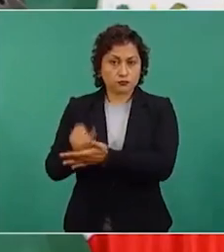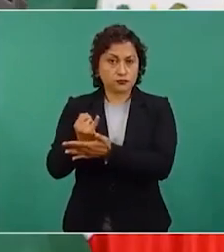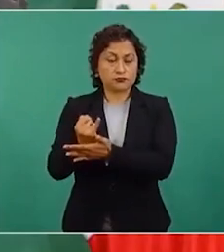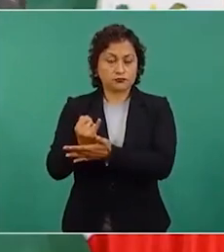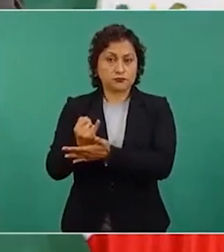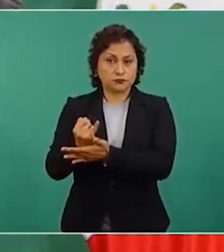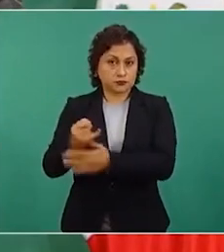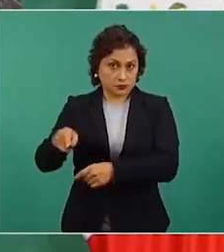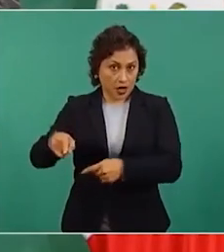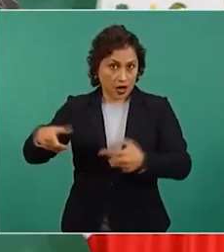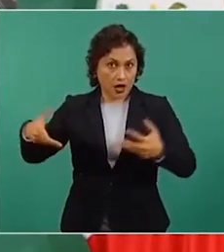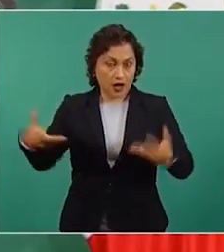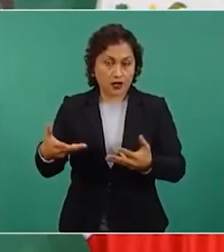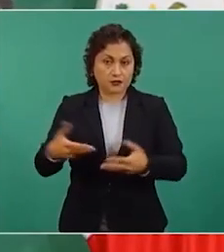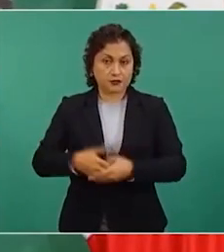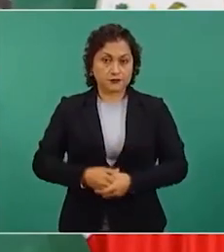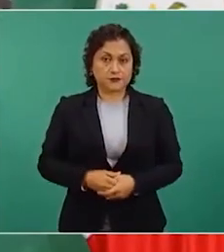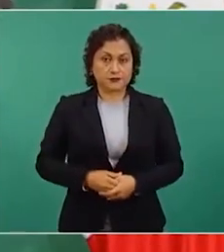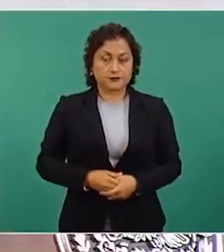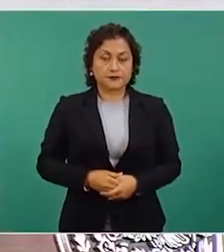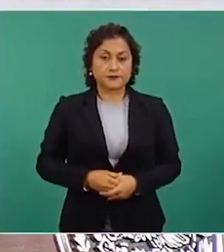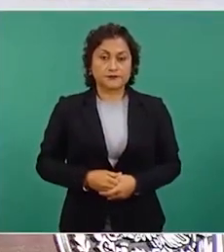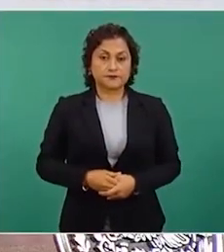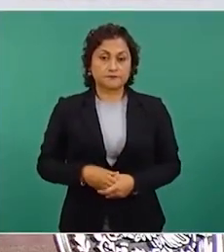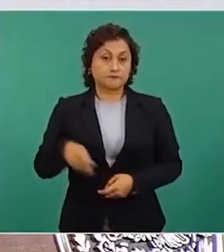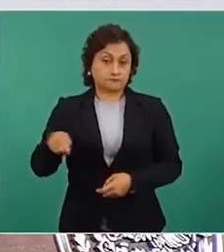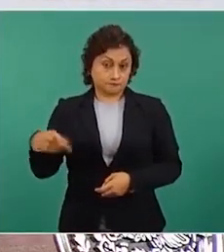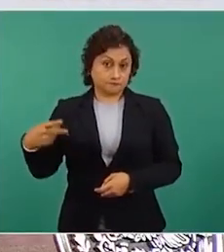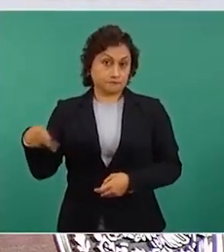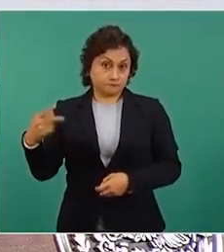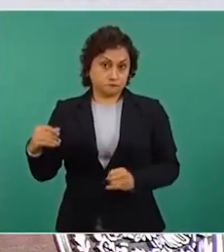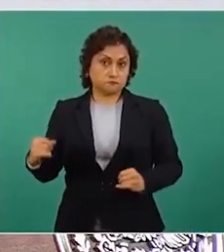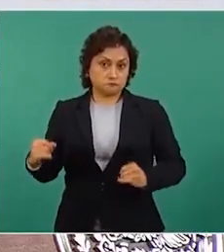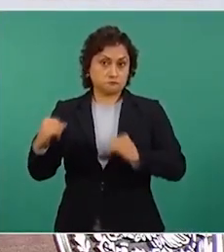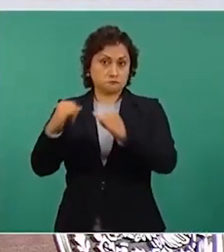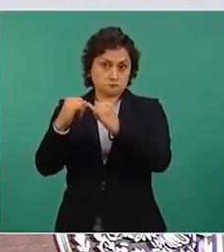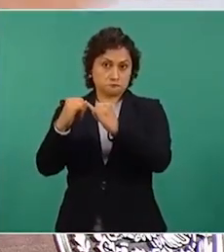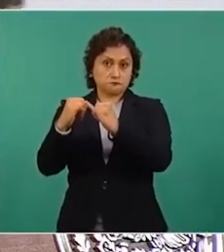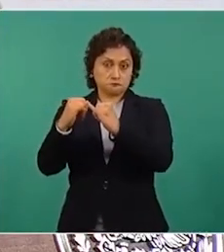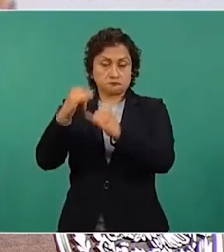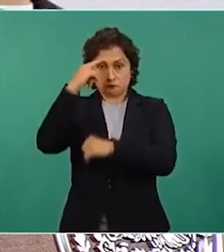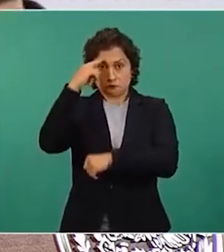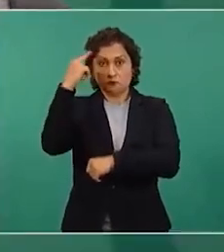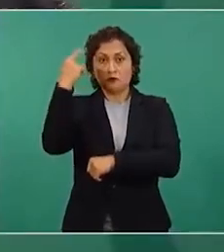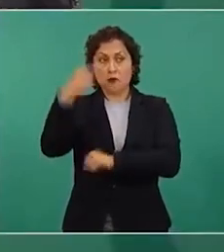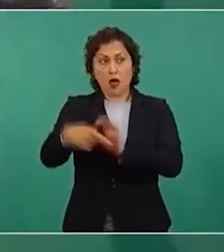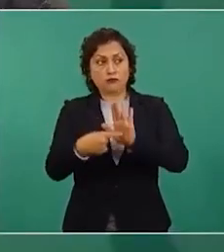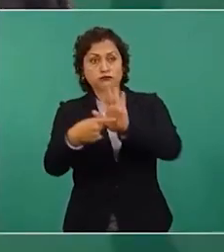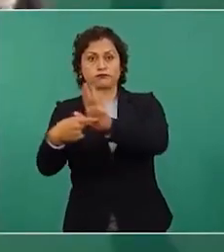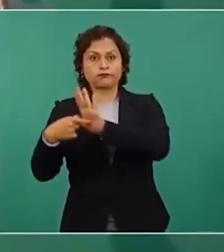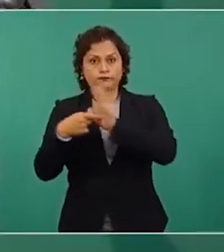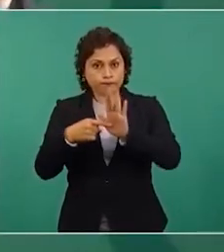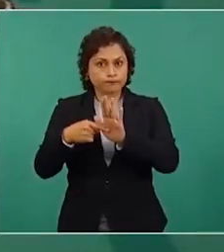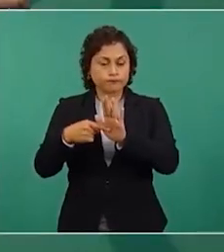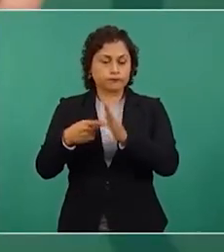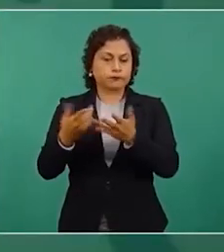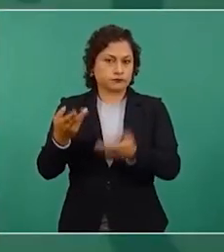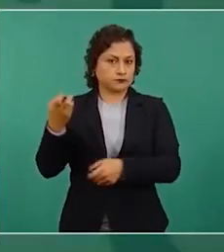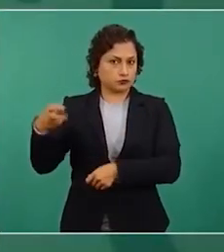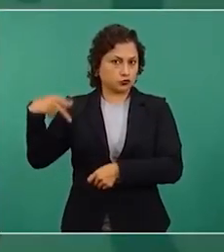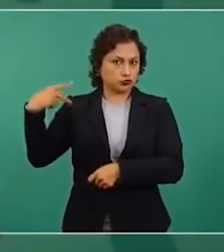actuación de ese instituto para la transparencia y otra actuación destacadísima